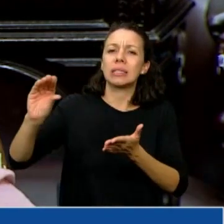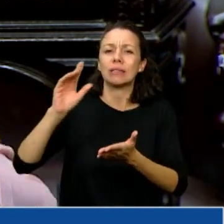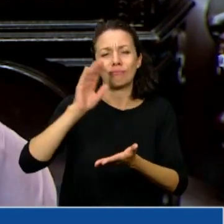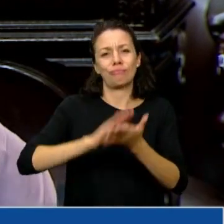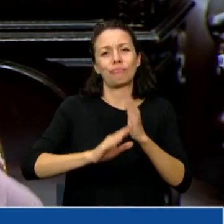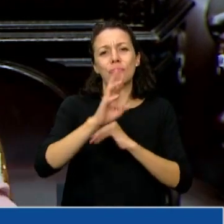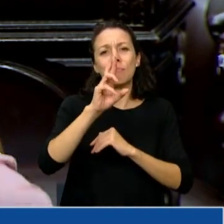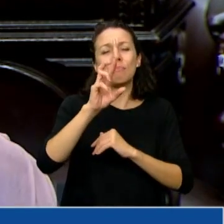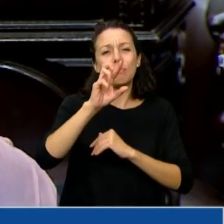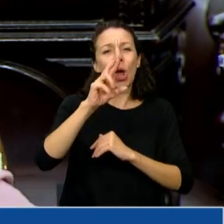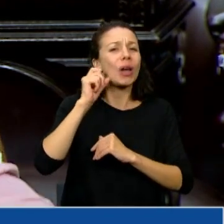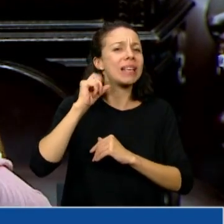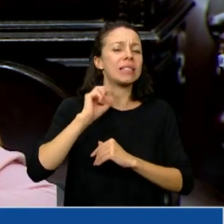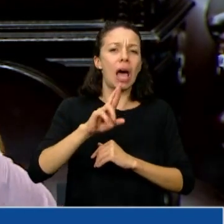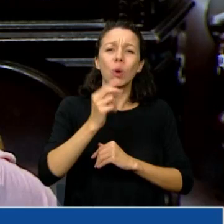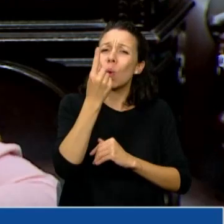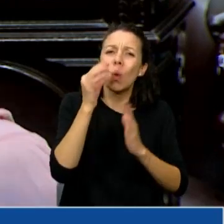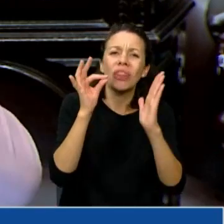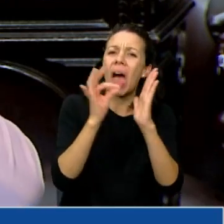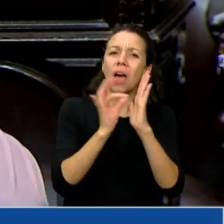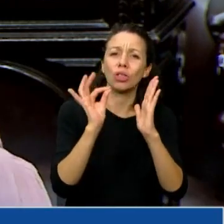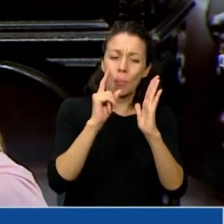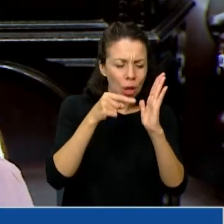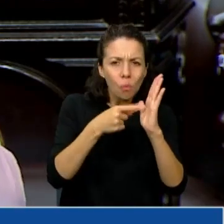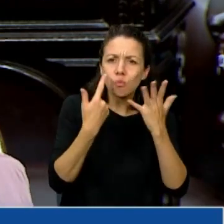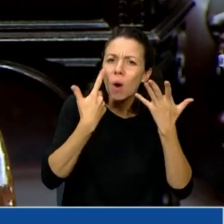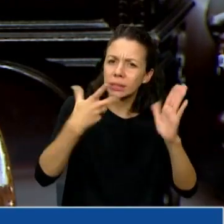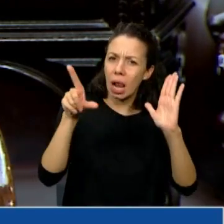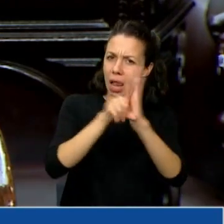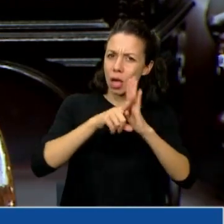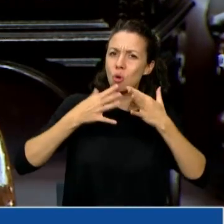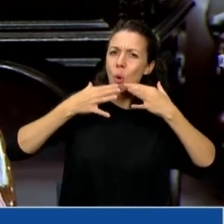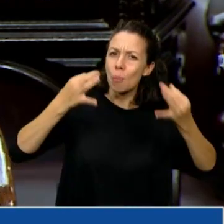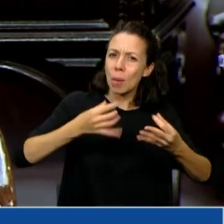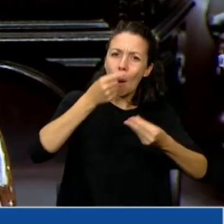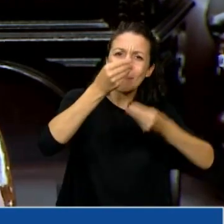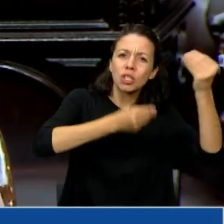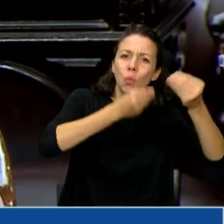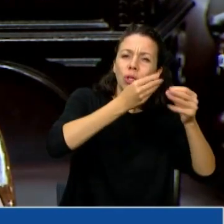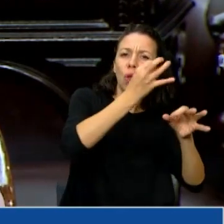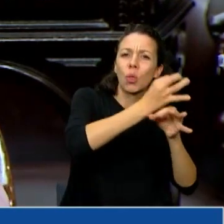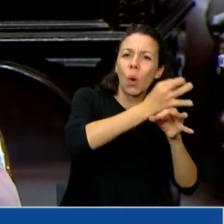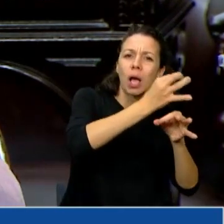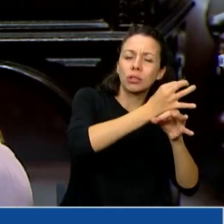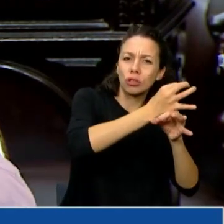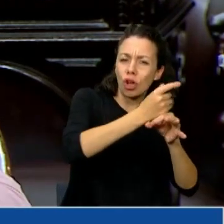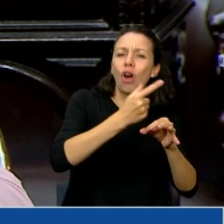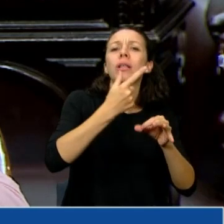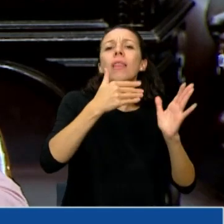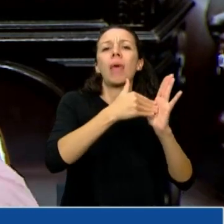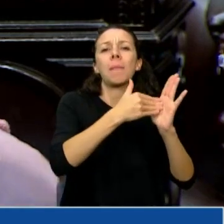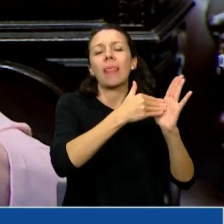pero da cuenta de un cumplimiento concreto de la ley. Presupuesto de educación en relación al Producto Bruto